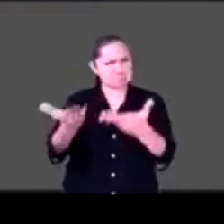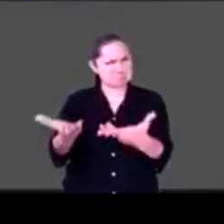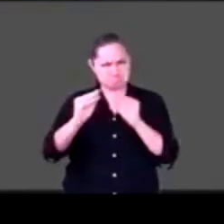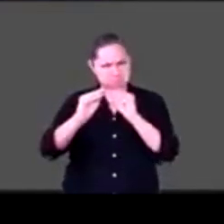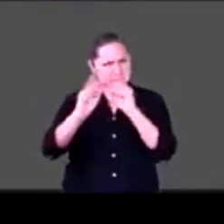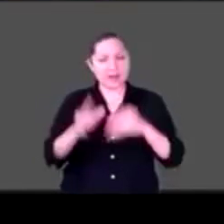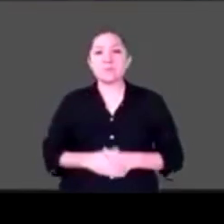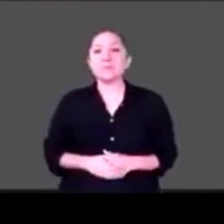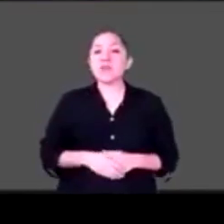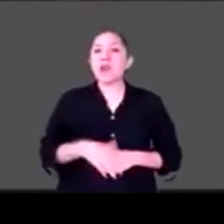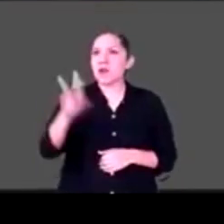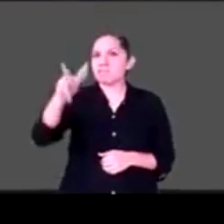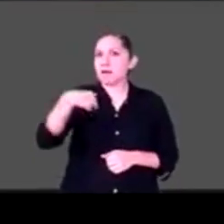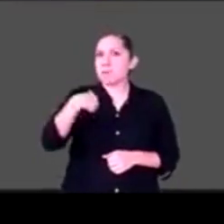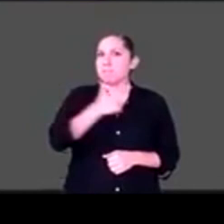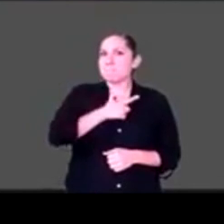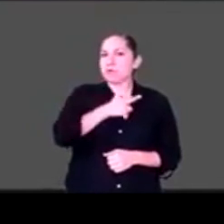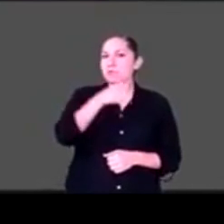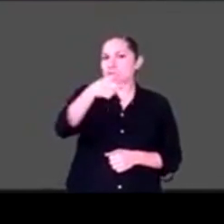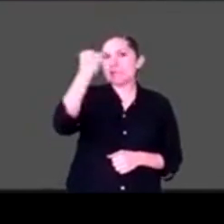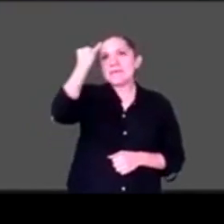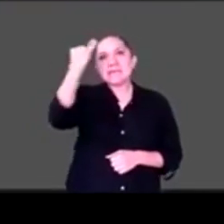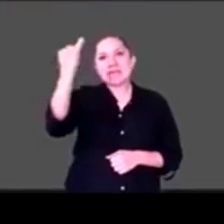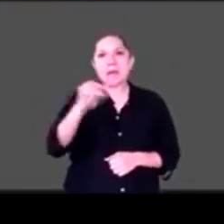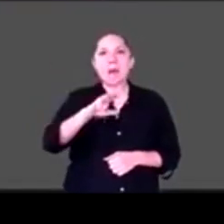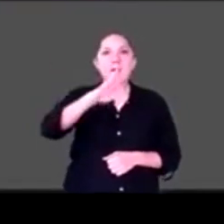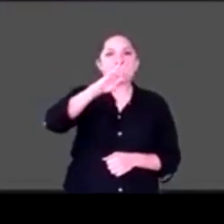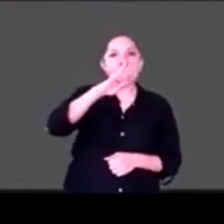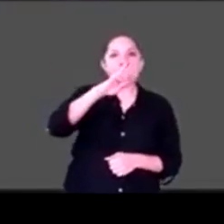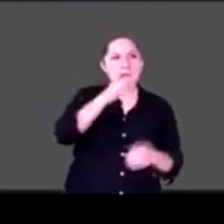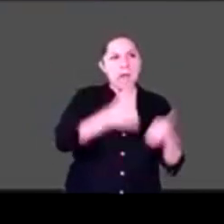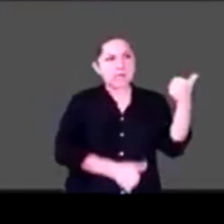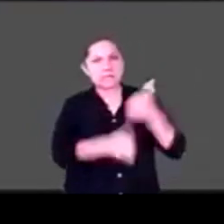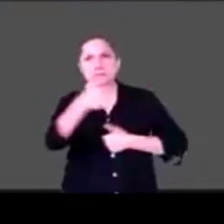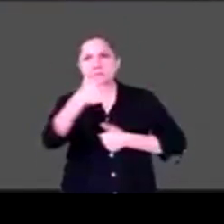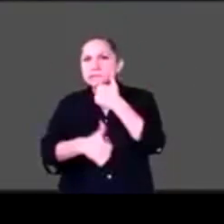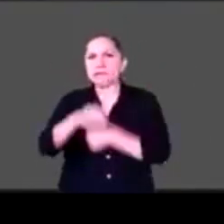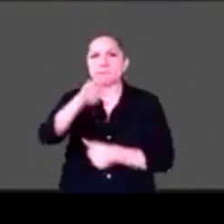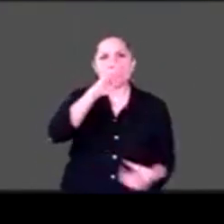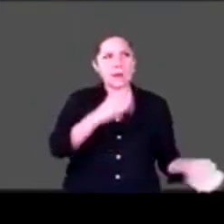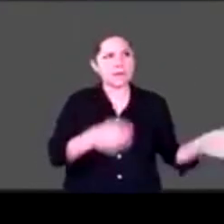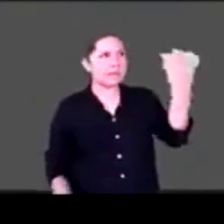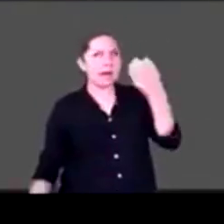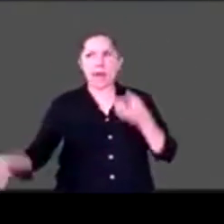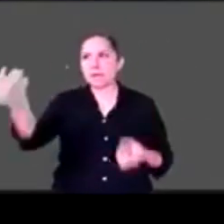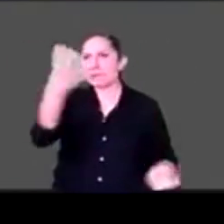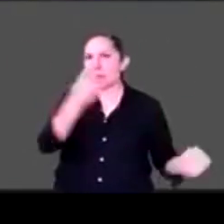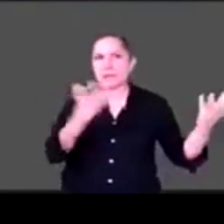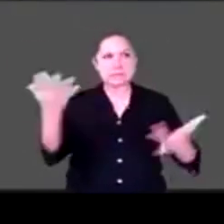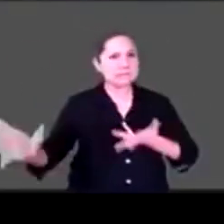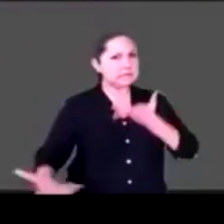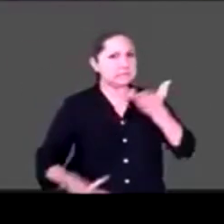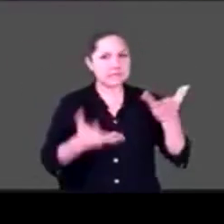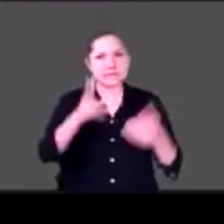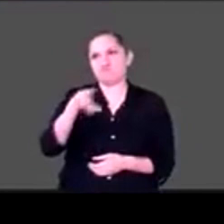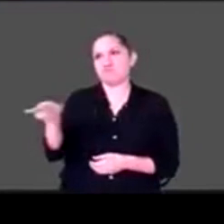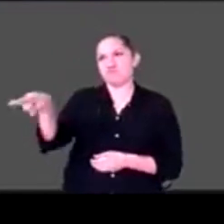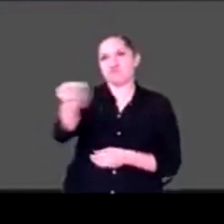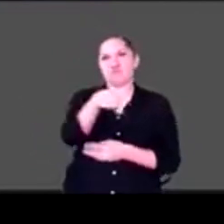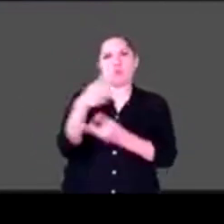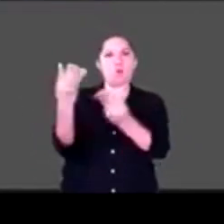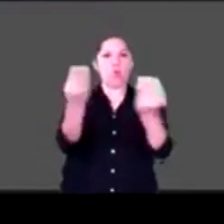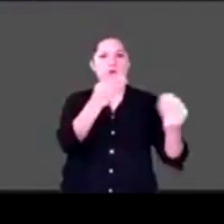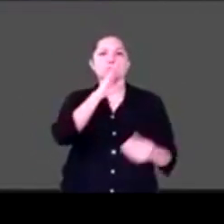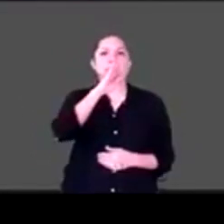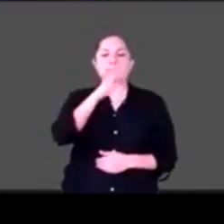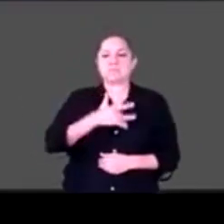mamavarista, que lo deberías registrar porque ha gustado mucho, muchas mamás se sintieron identificadas y también en Facebook, Facebook